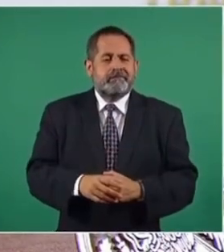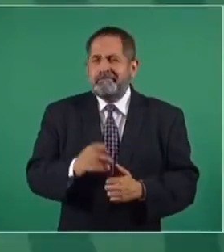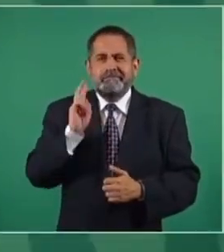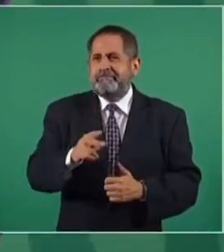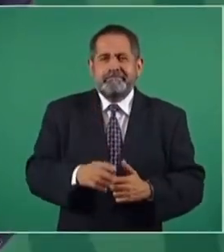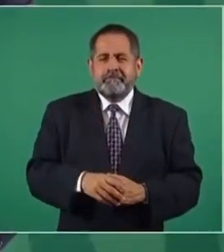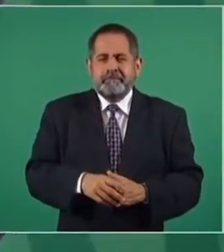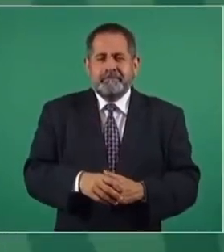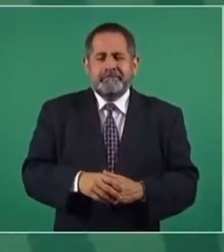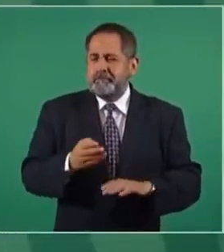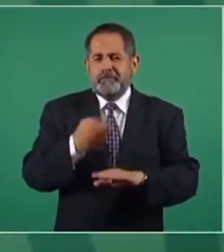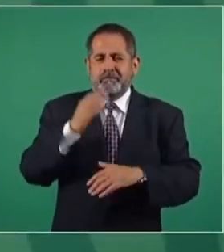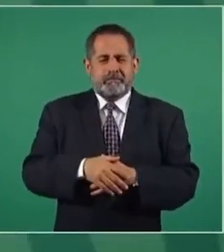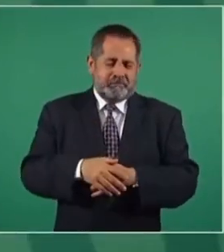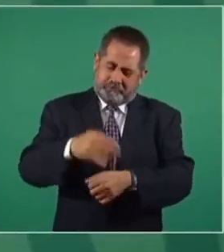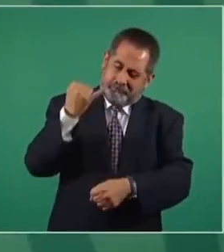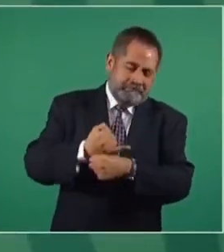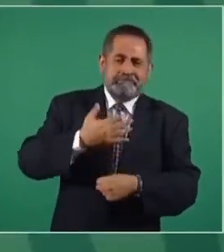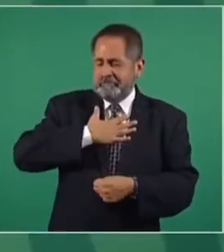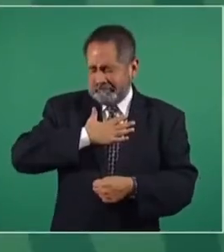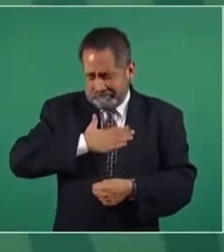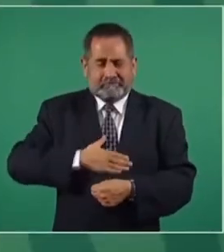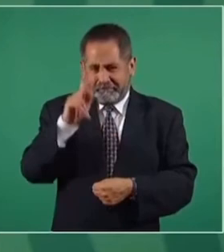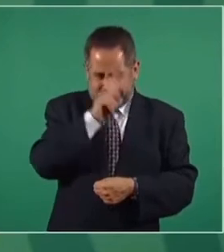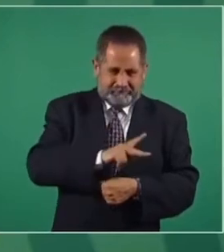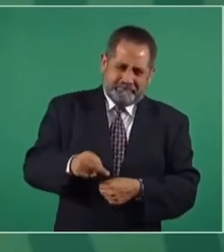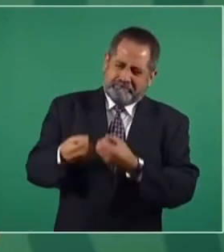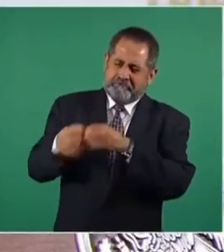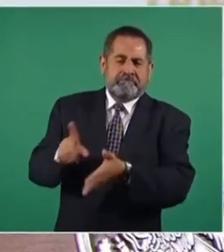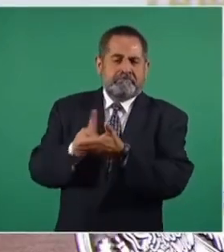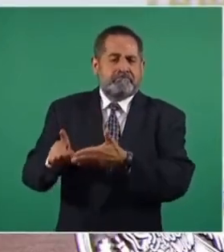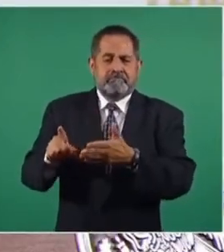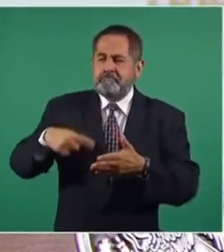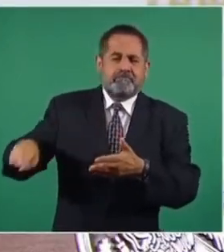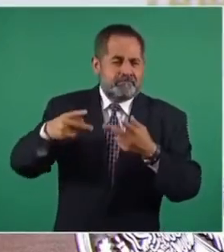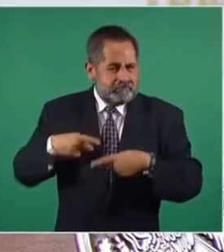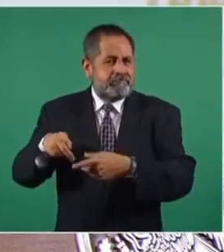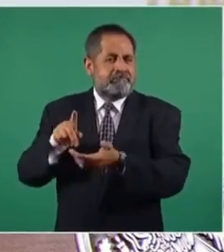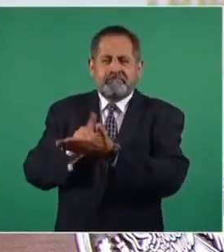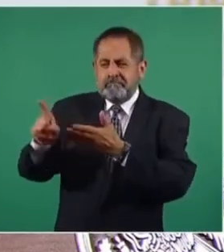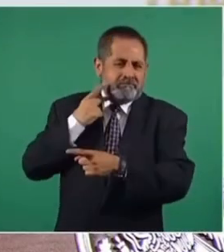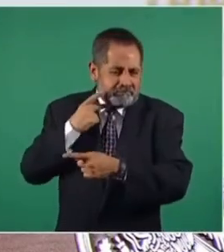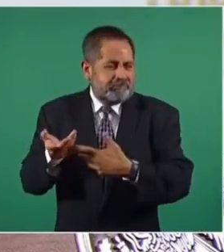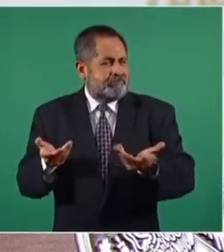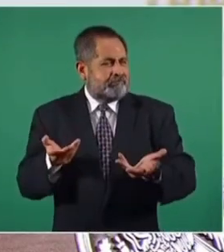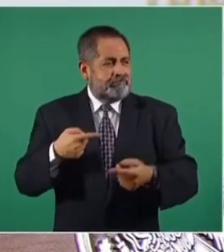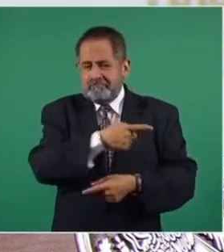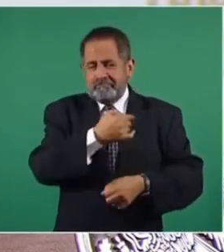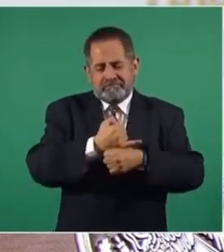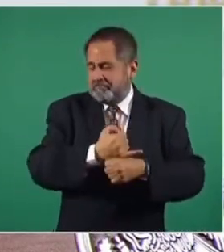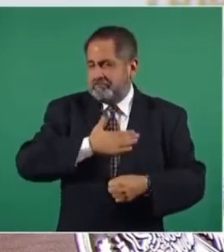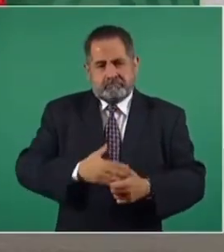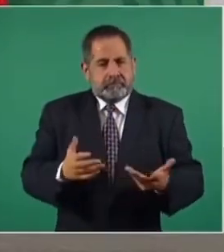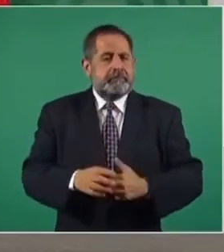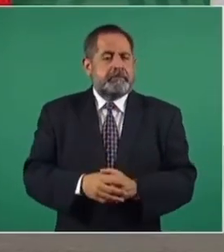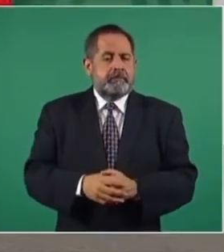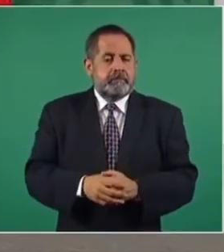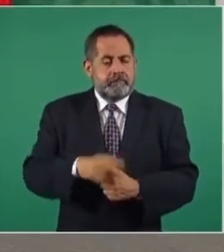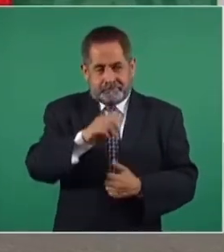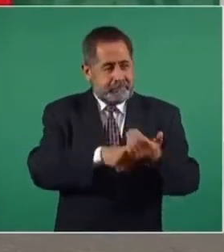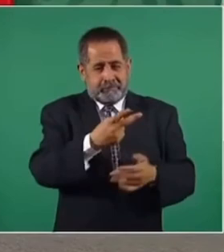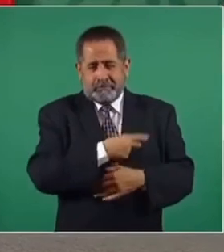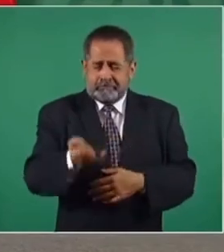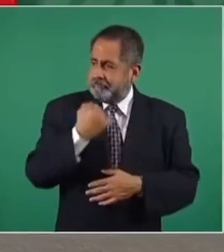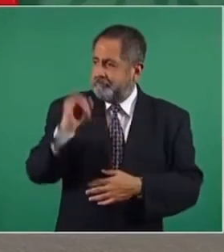fue una gran injusticia, un atropello a los derechos ciudadanos, a los derechos políticos. Fue nada más un